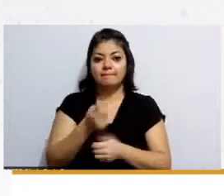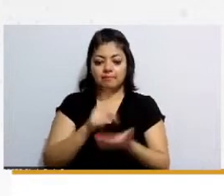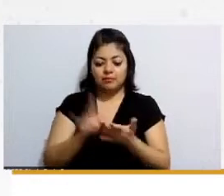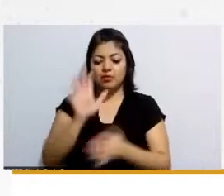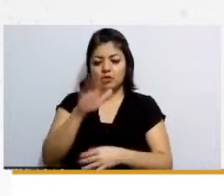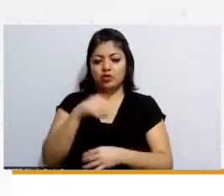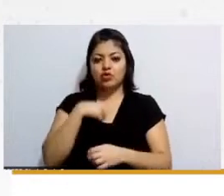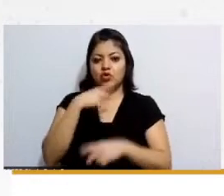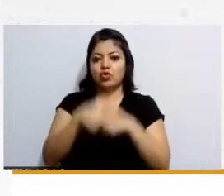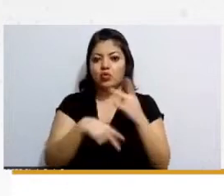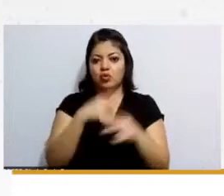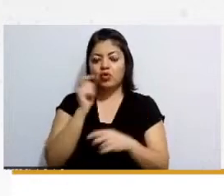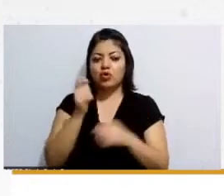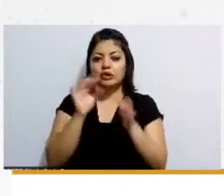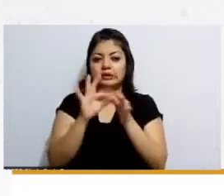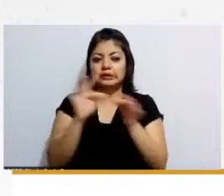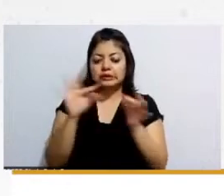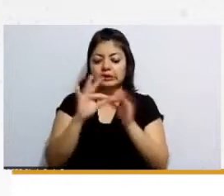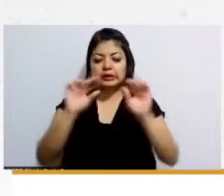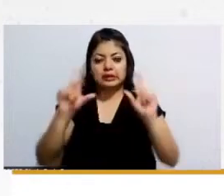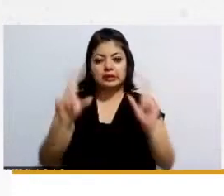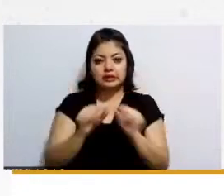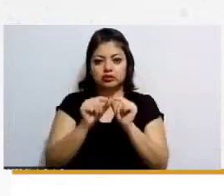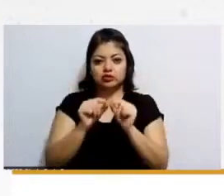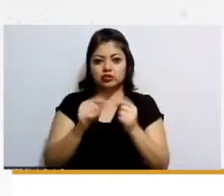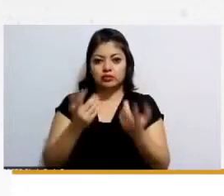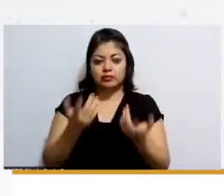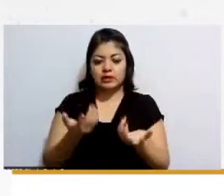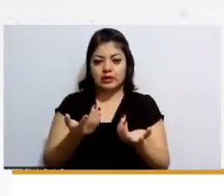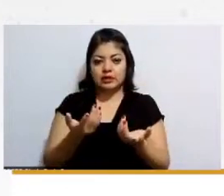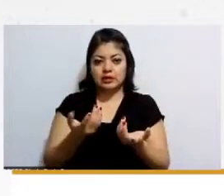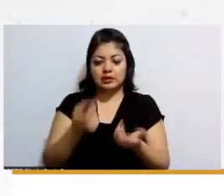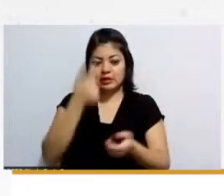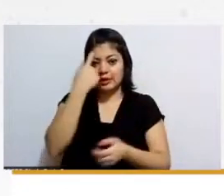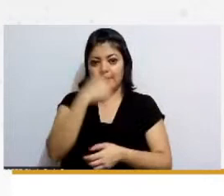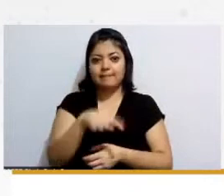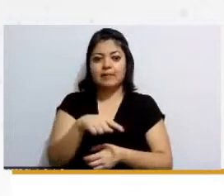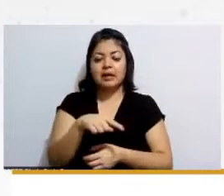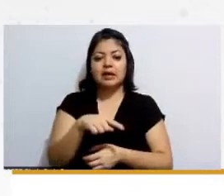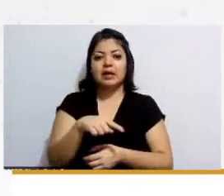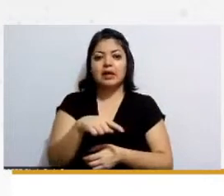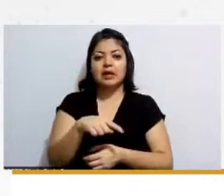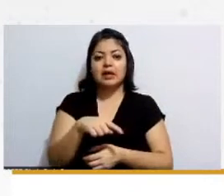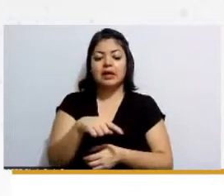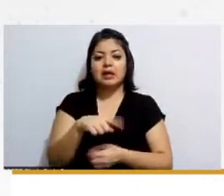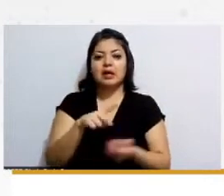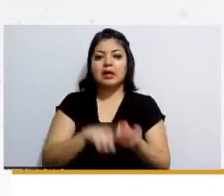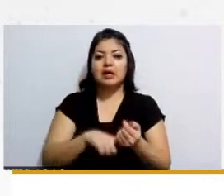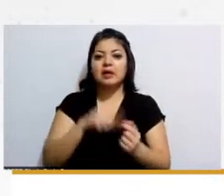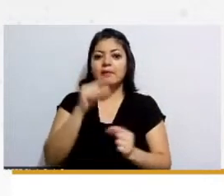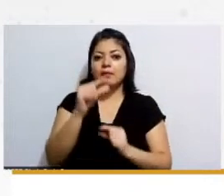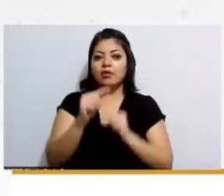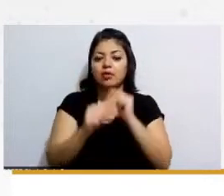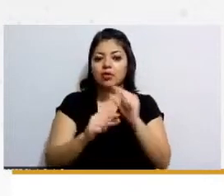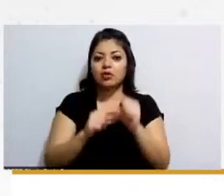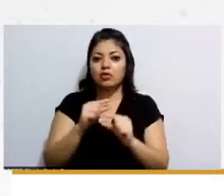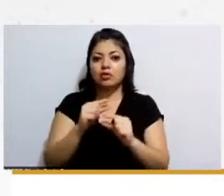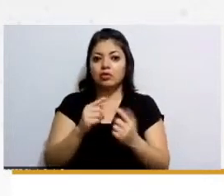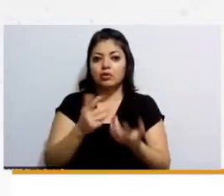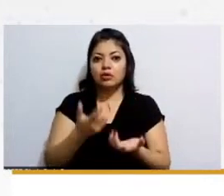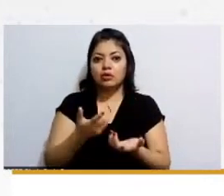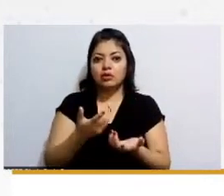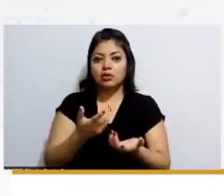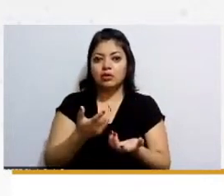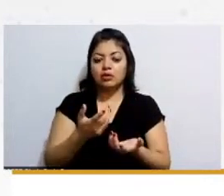a resumir así súper rápido para para ver varios de poquito y bueno en este